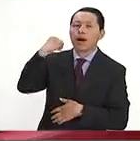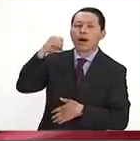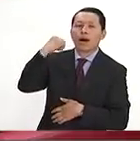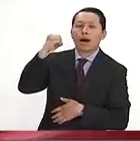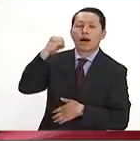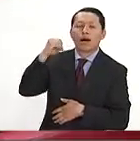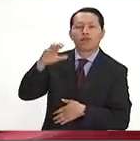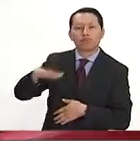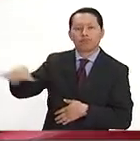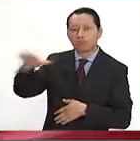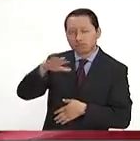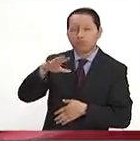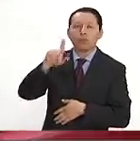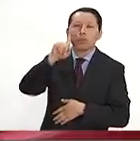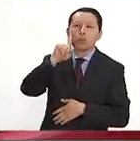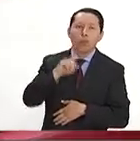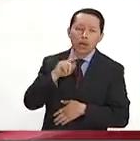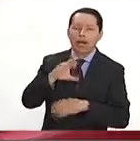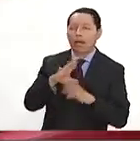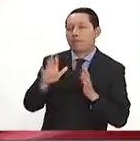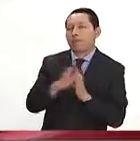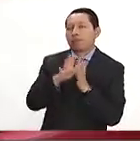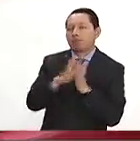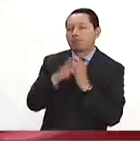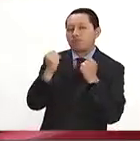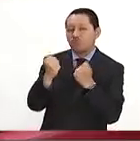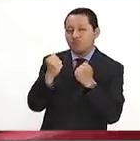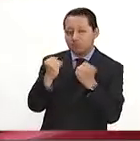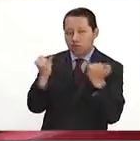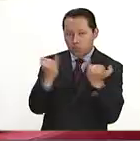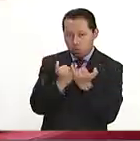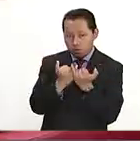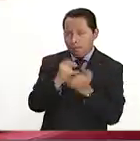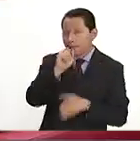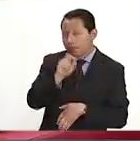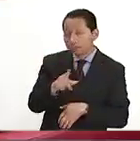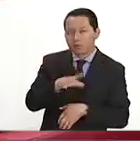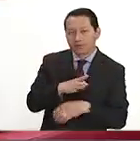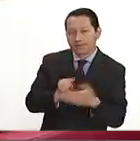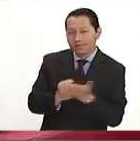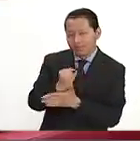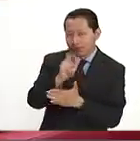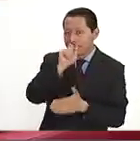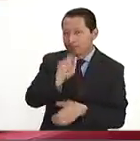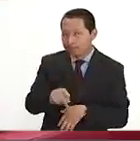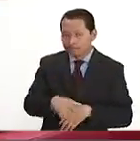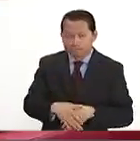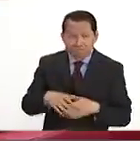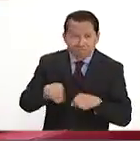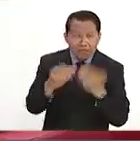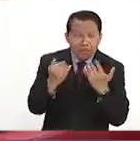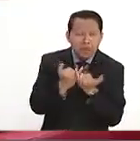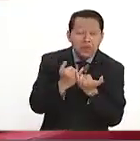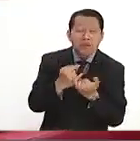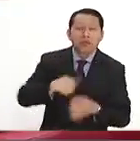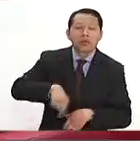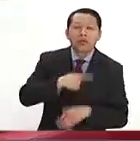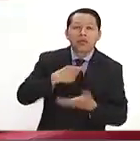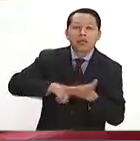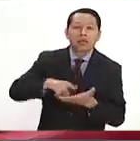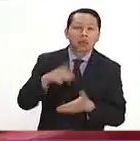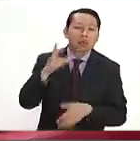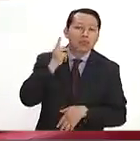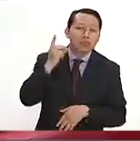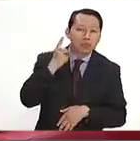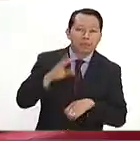una gran participación por parte de las mujeres y también pues en la toma de decisiones. Incluso nosotros en el Congreso